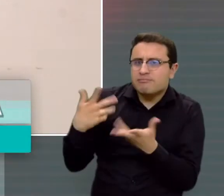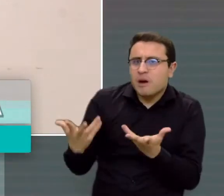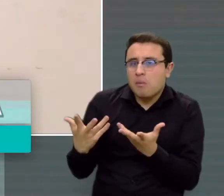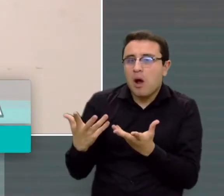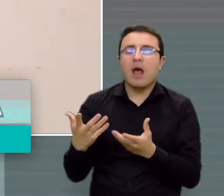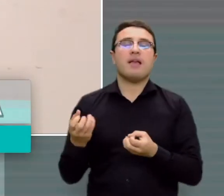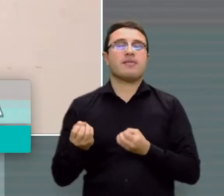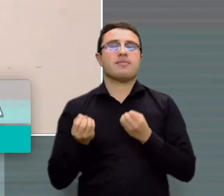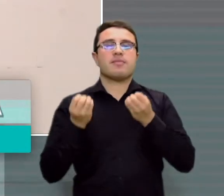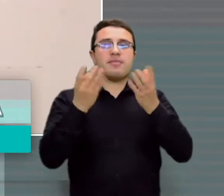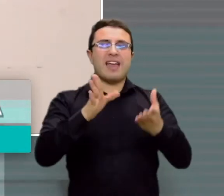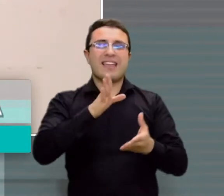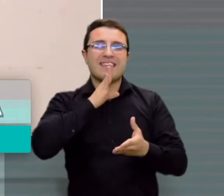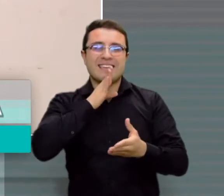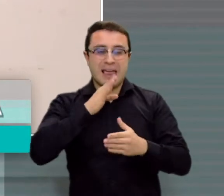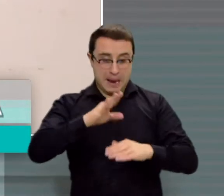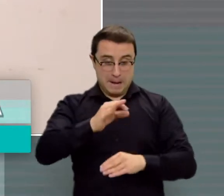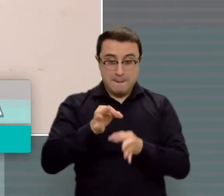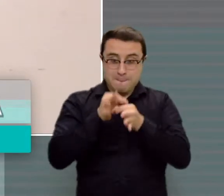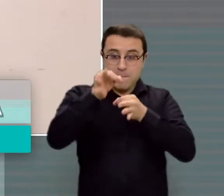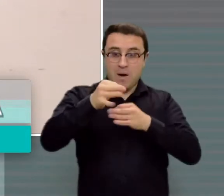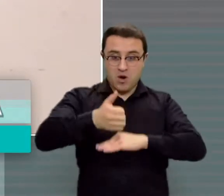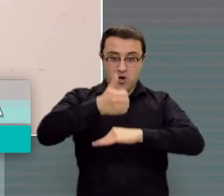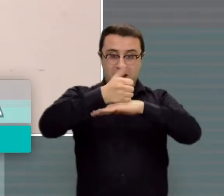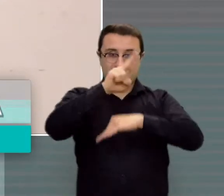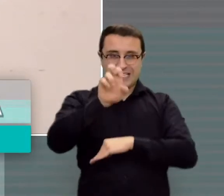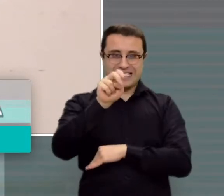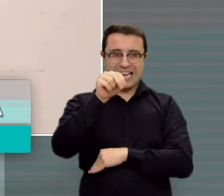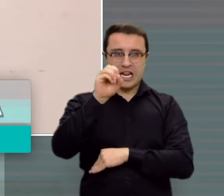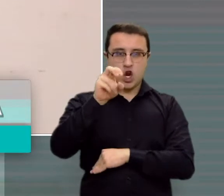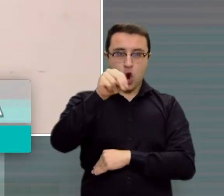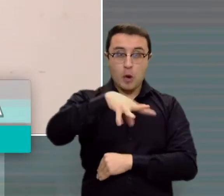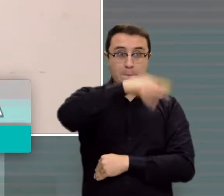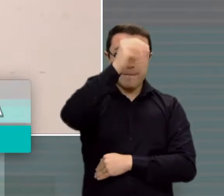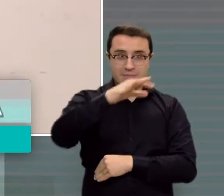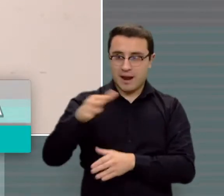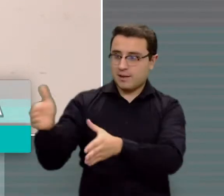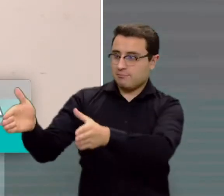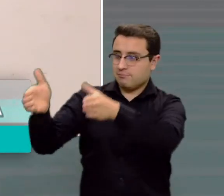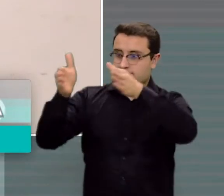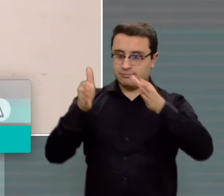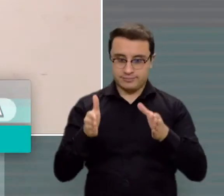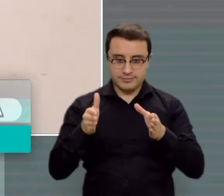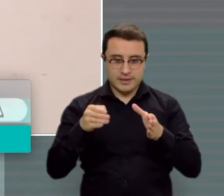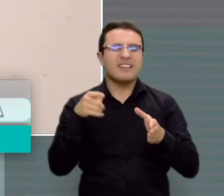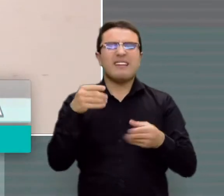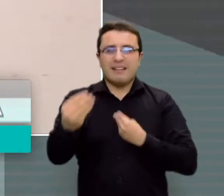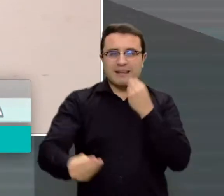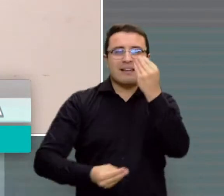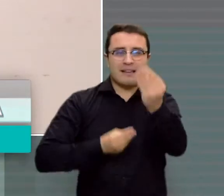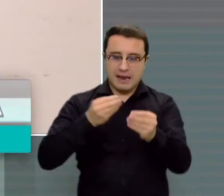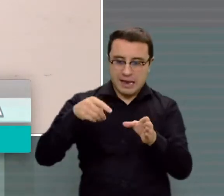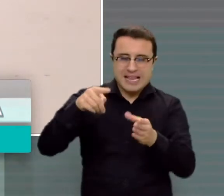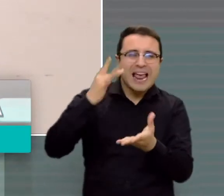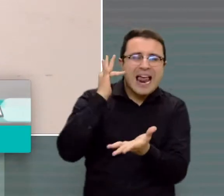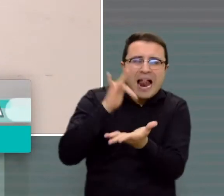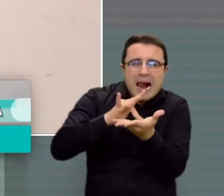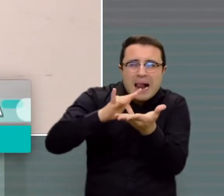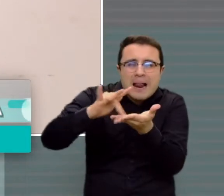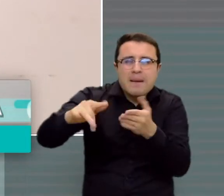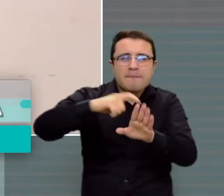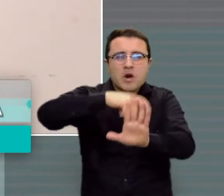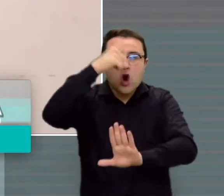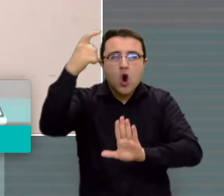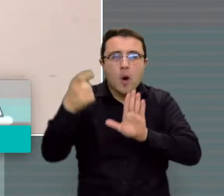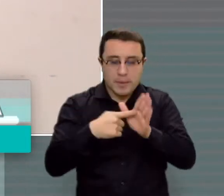Registrador Municipal de San Zenón, Matalena. Una vez recibido debe hacerle todo el proceso de desinfección para llevárselo